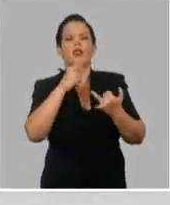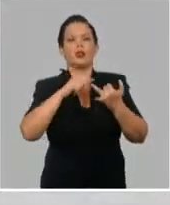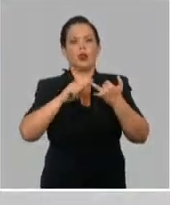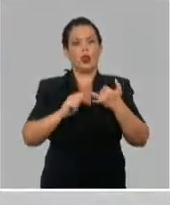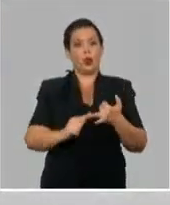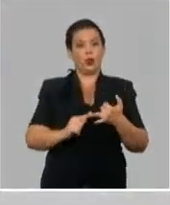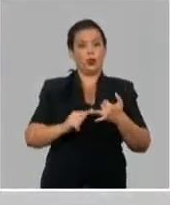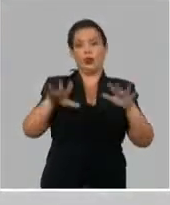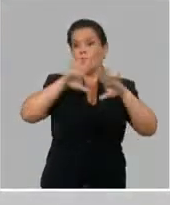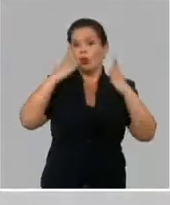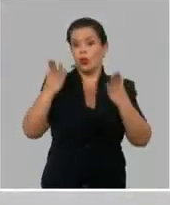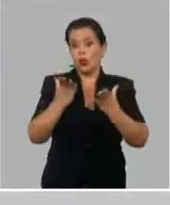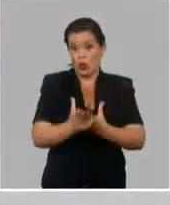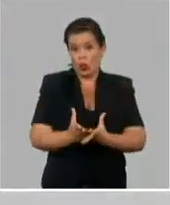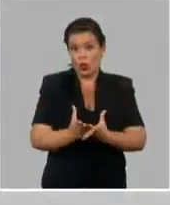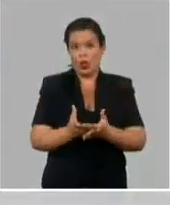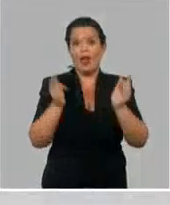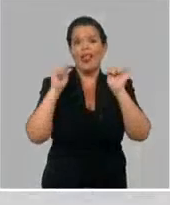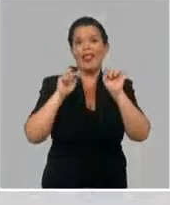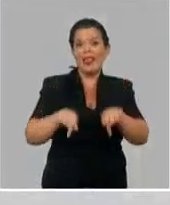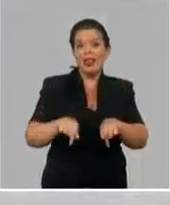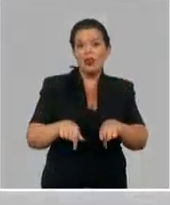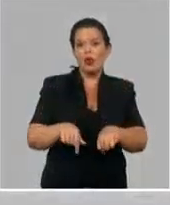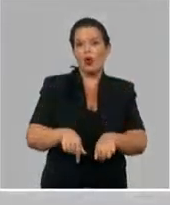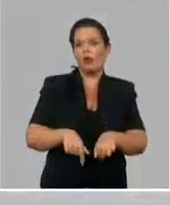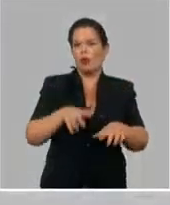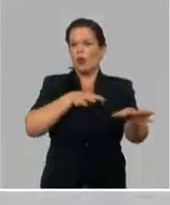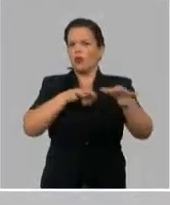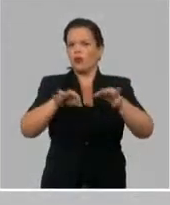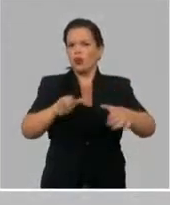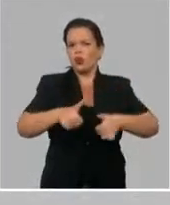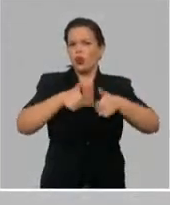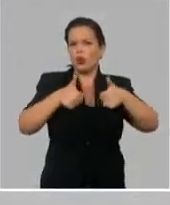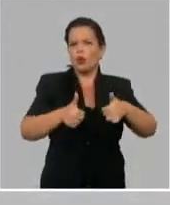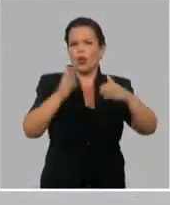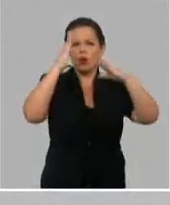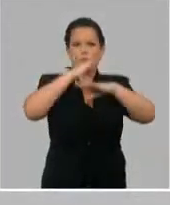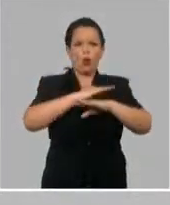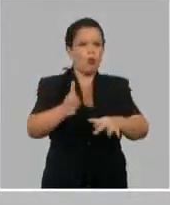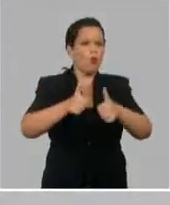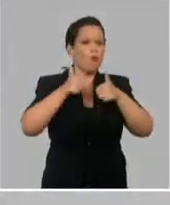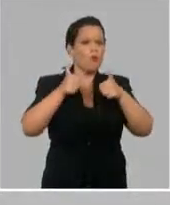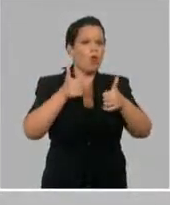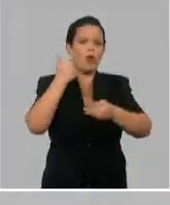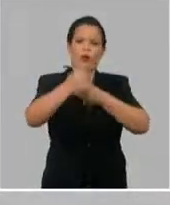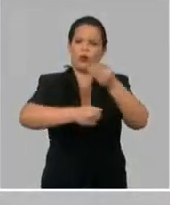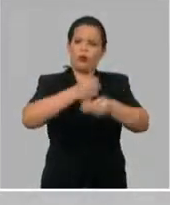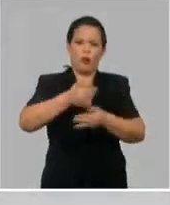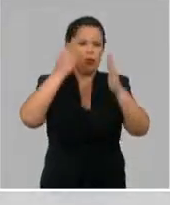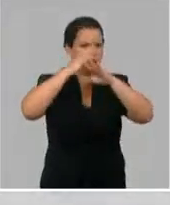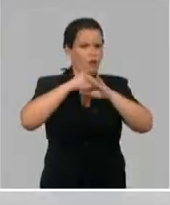fuertemente criticada. Y las neuroimágenes, que son ya la construcción de